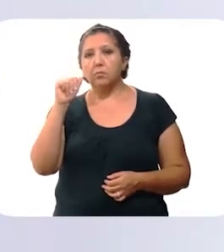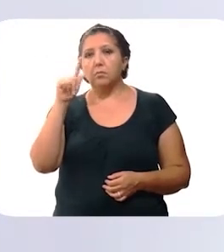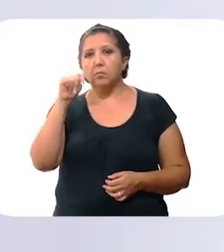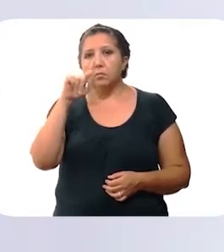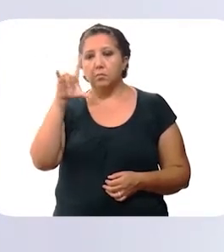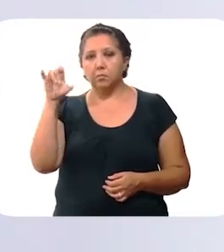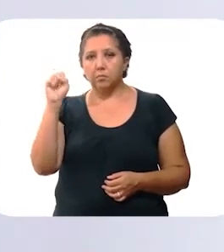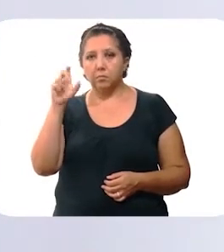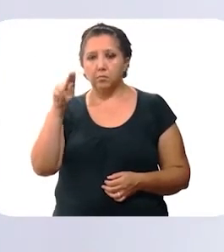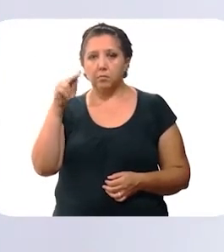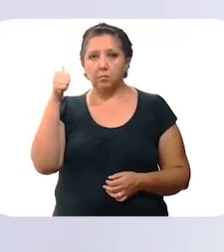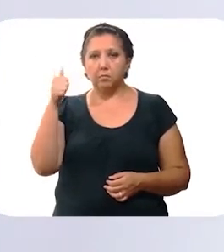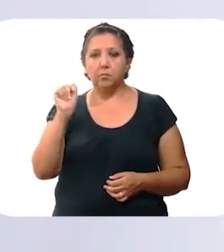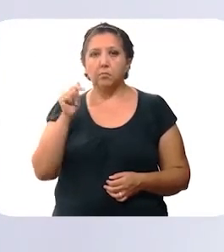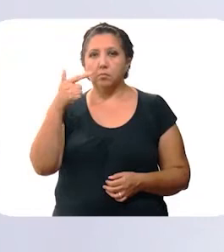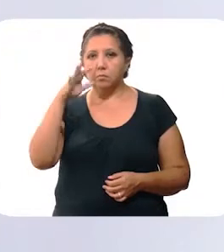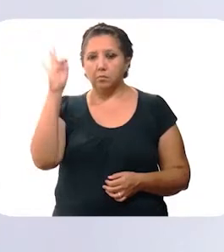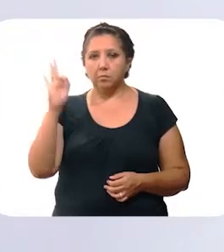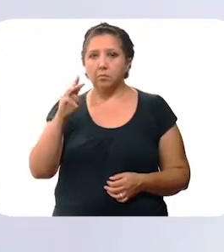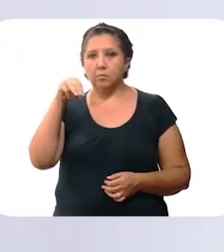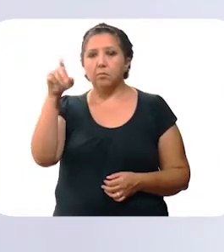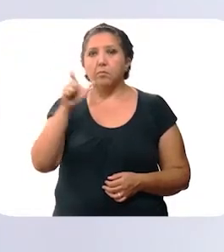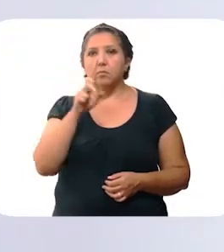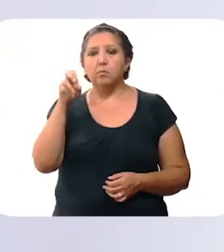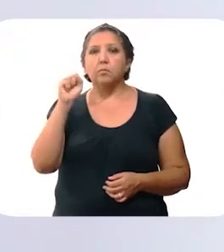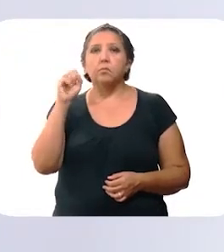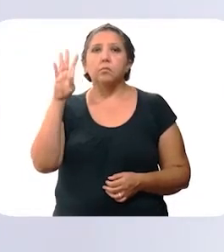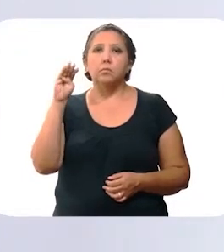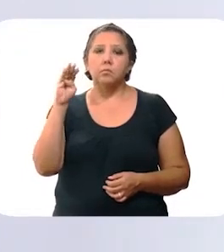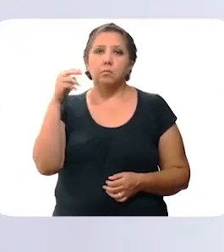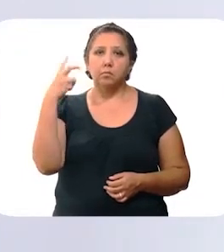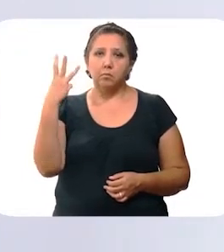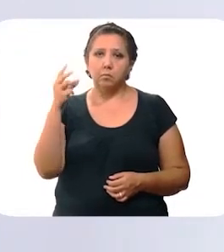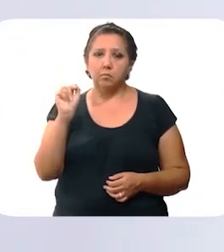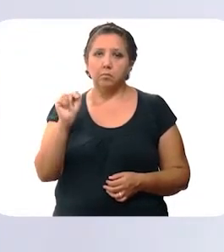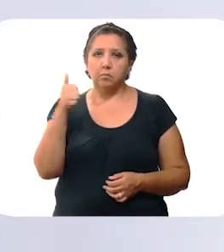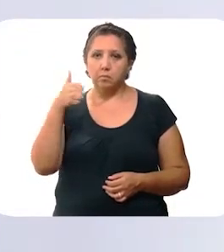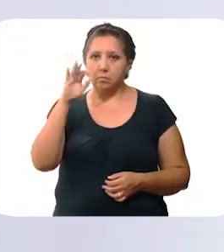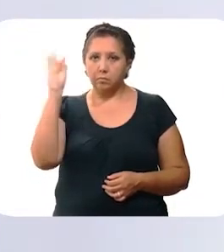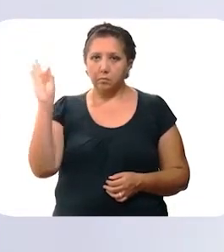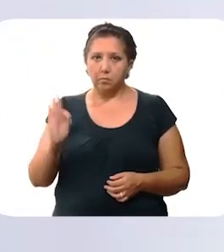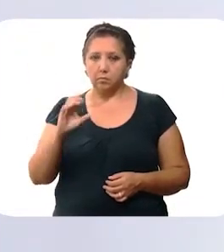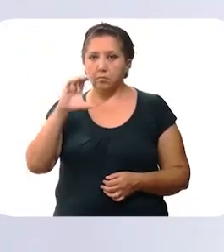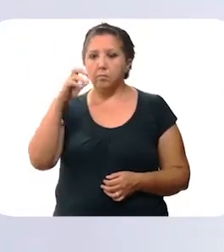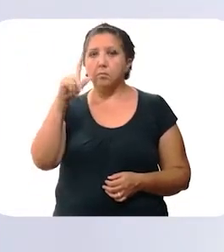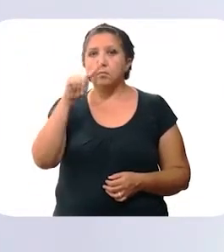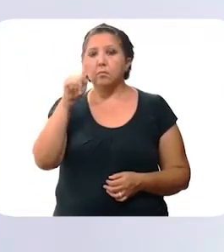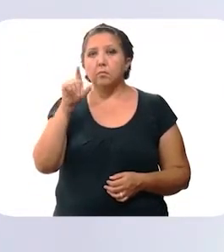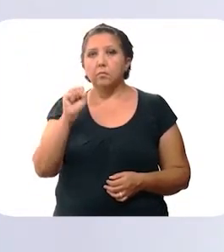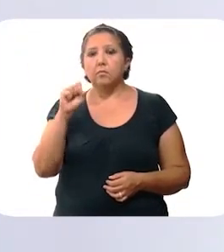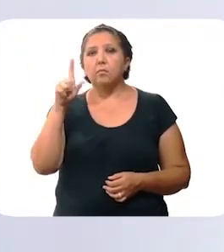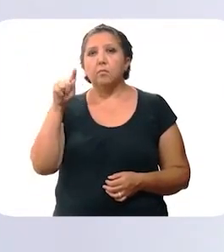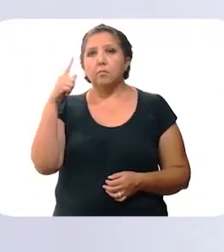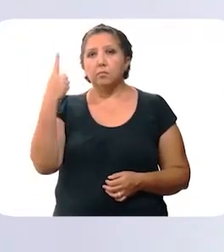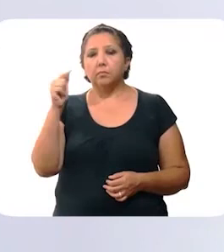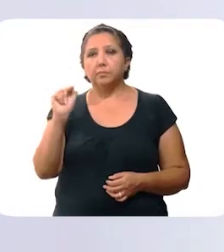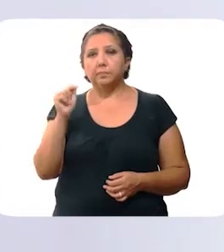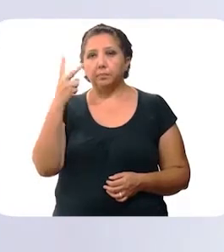86.7%, Munchupib 93.6%, Chiquinzonot 71